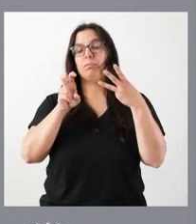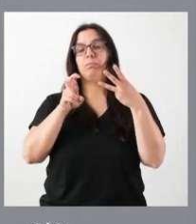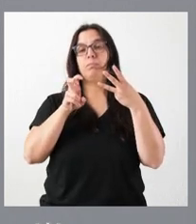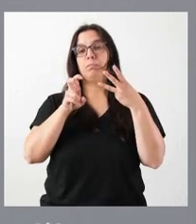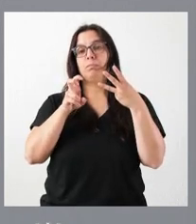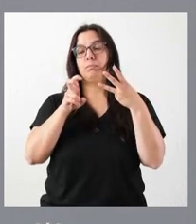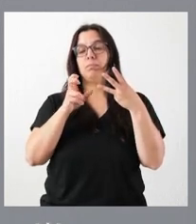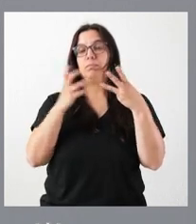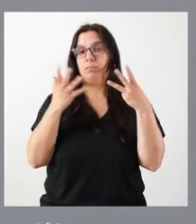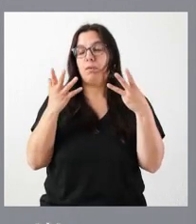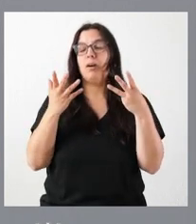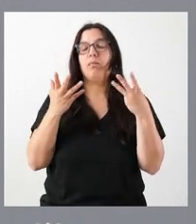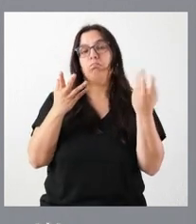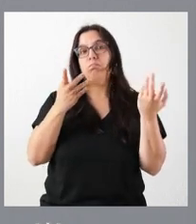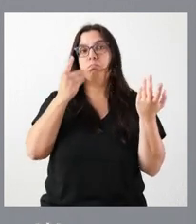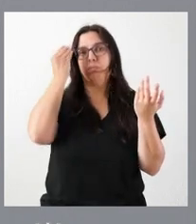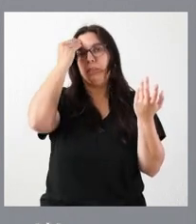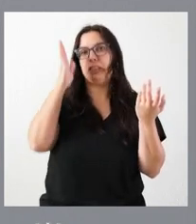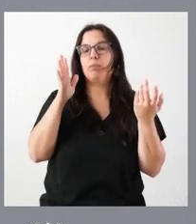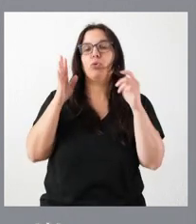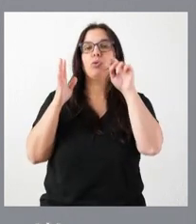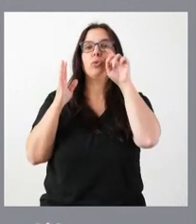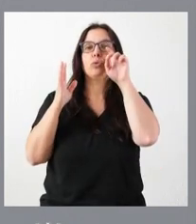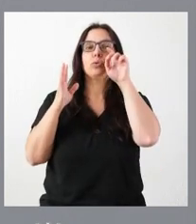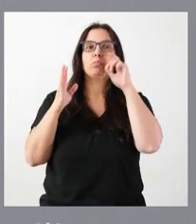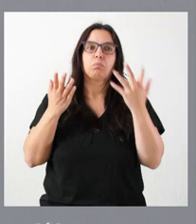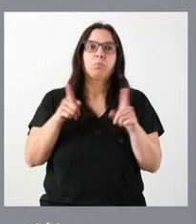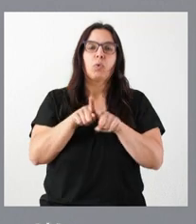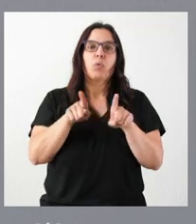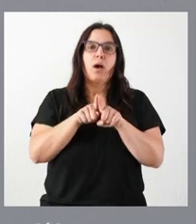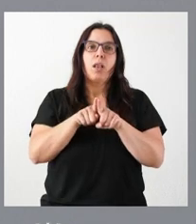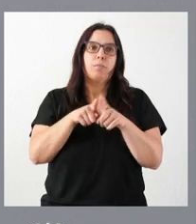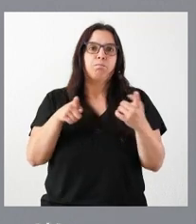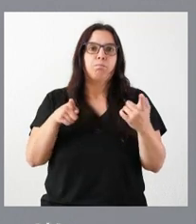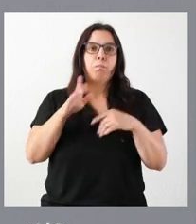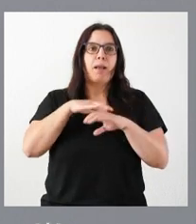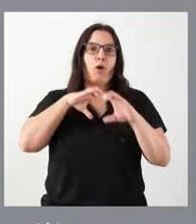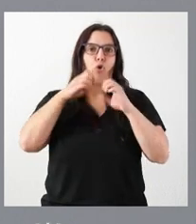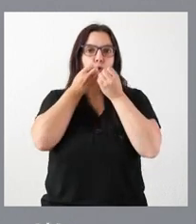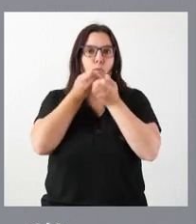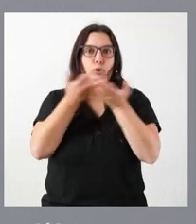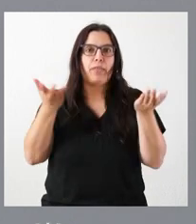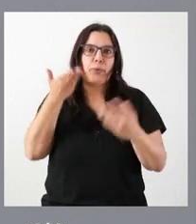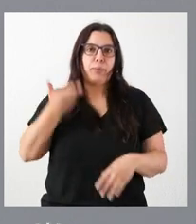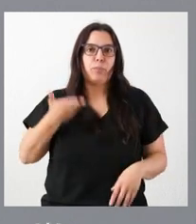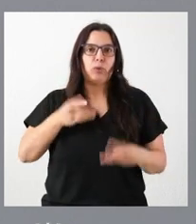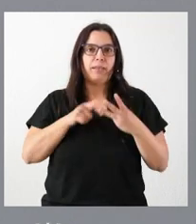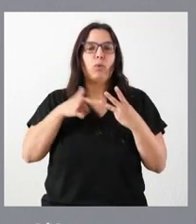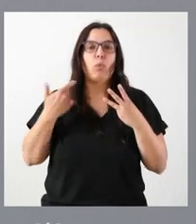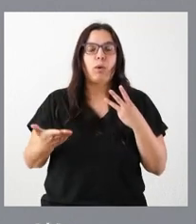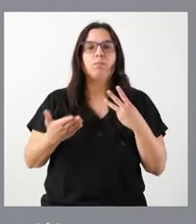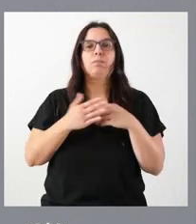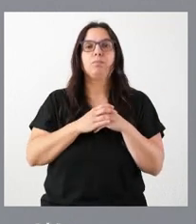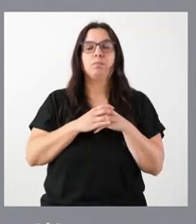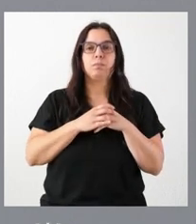cuestión que nos parece, como quizá desde el punto de vista de comunicación más relevante, es